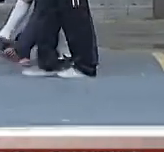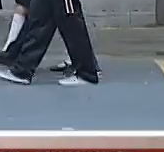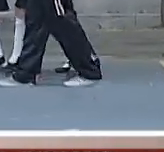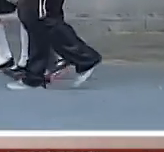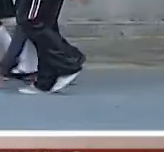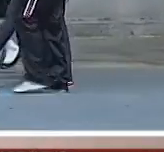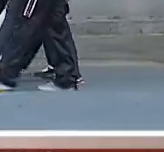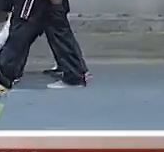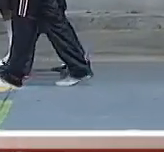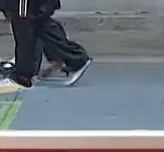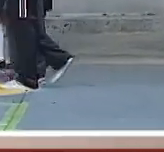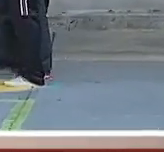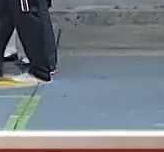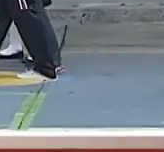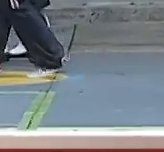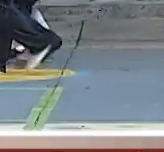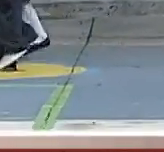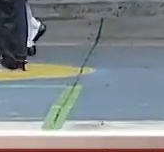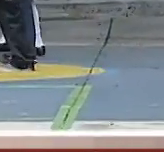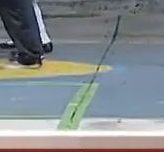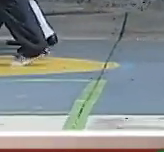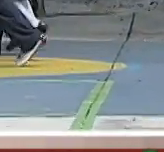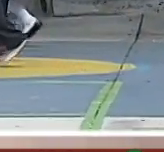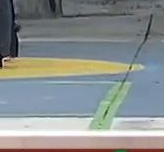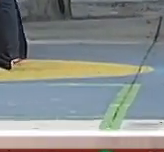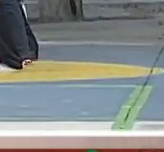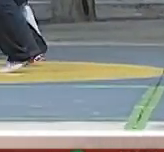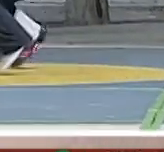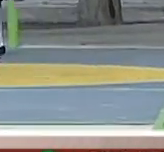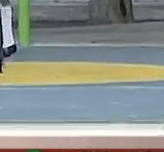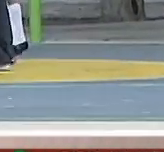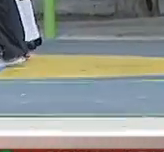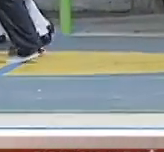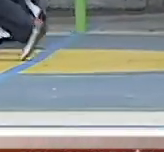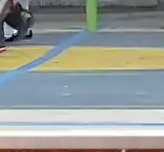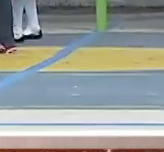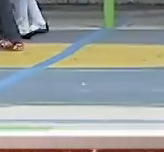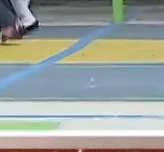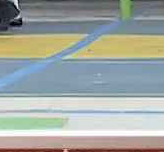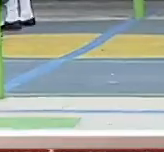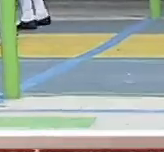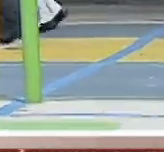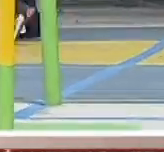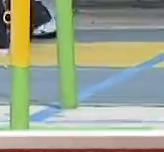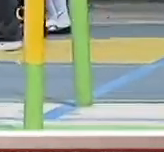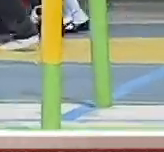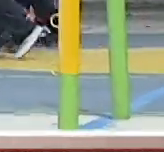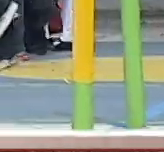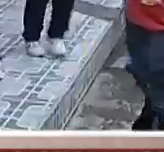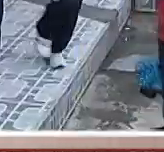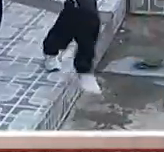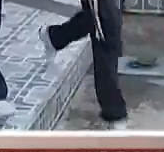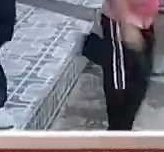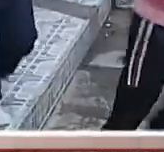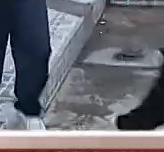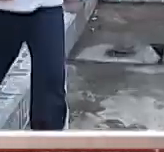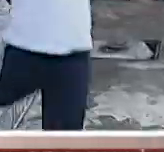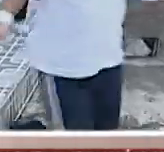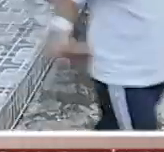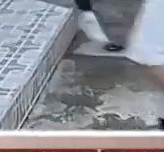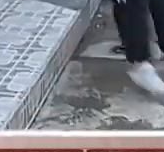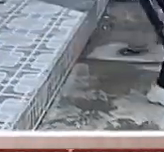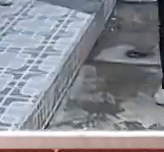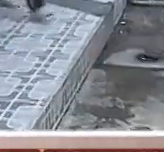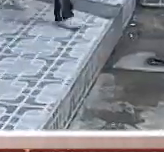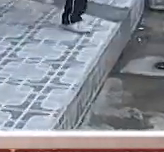el día de hoy? Feliz. ¿Feliz? ¿Por qué? Porque voy a entrar a clases y voy a conocer a mi